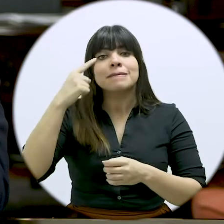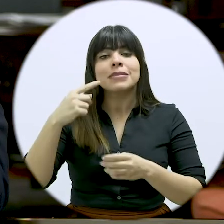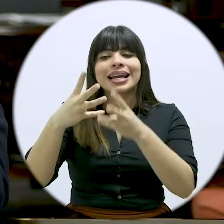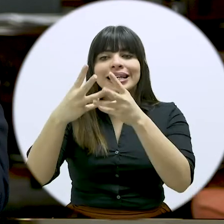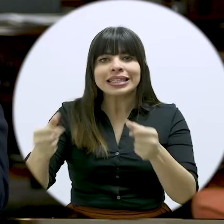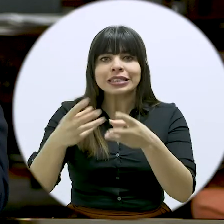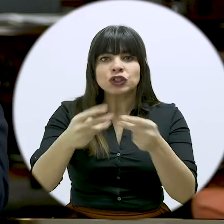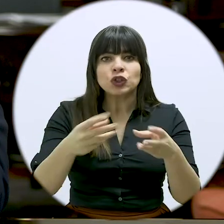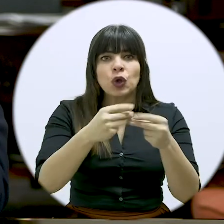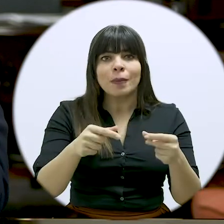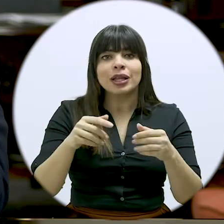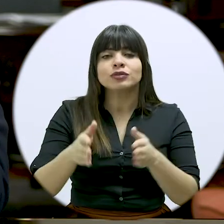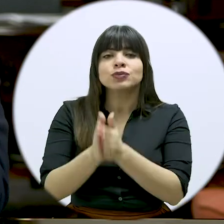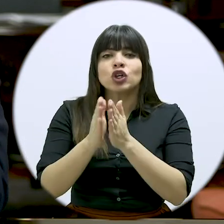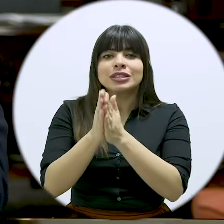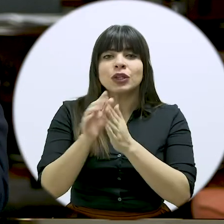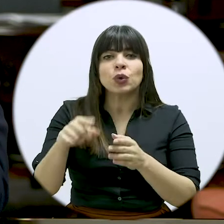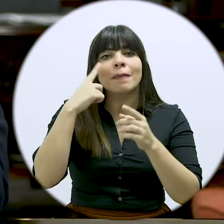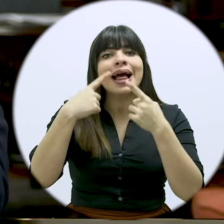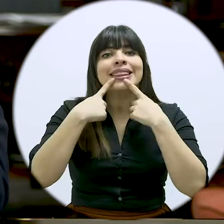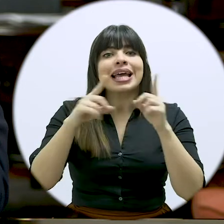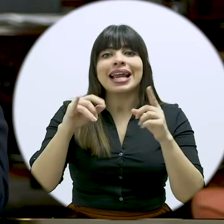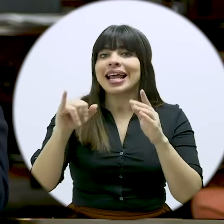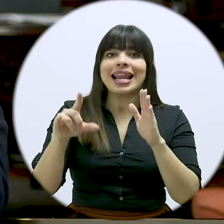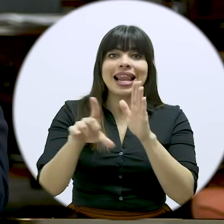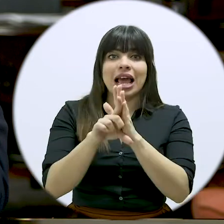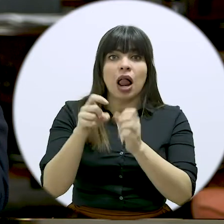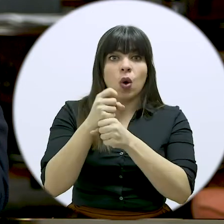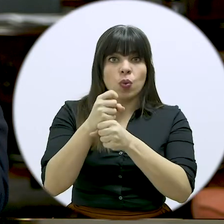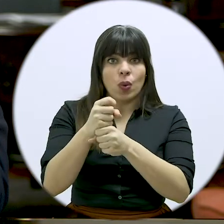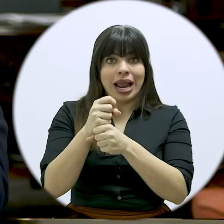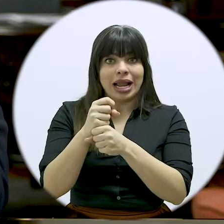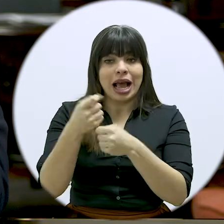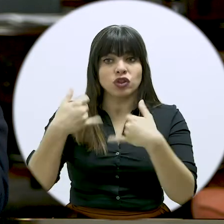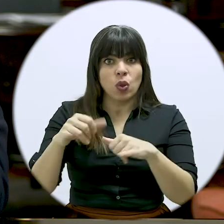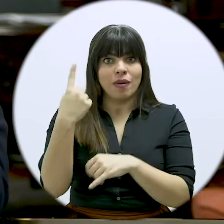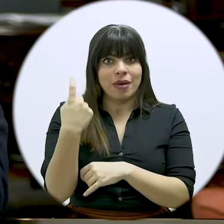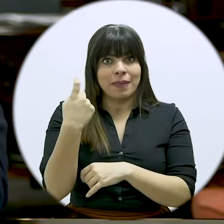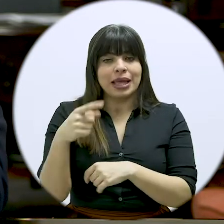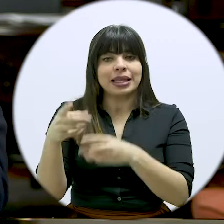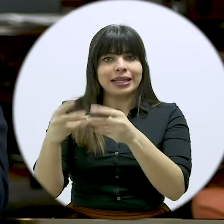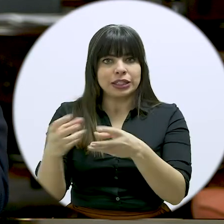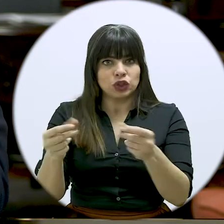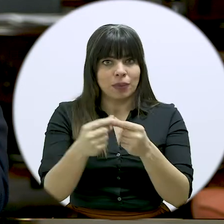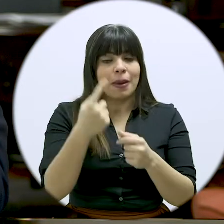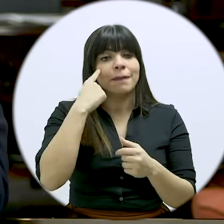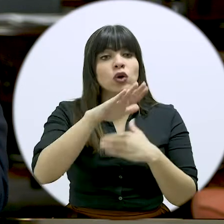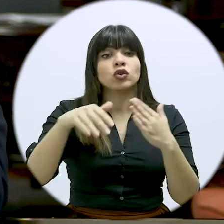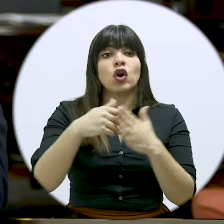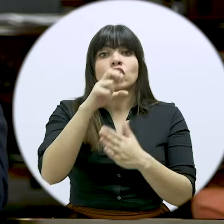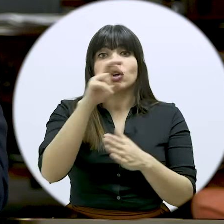a terminar de resolver las solicitudes de declaratoria de ilegalidad de huelga que están pendientes